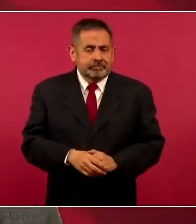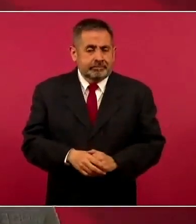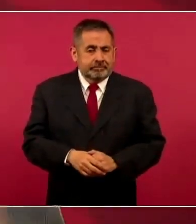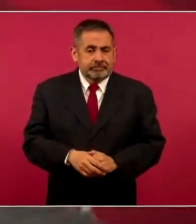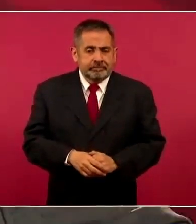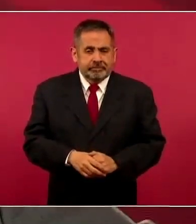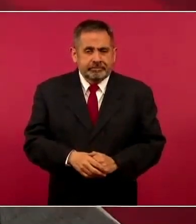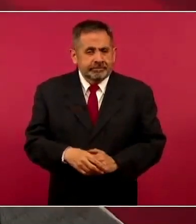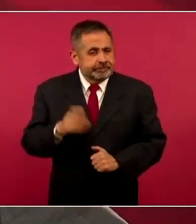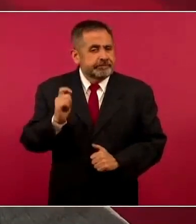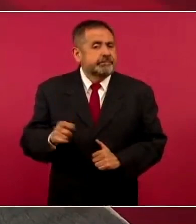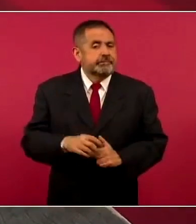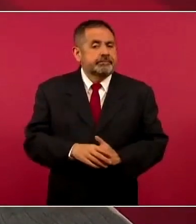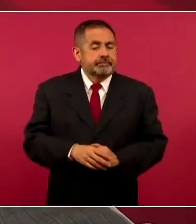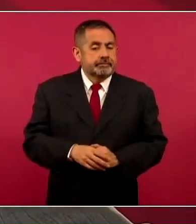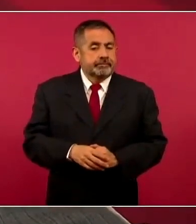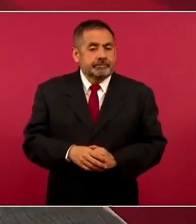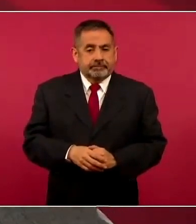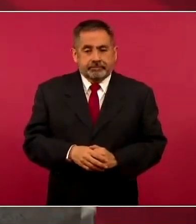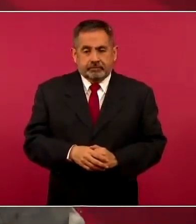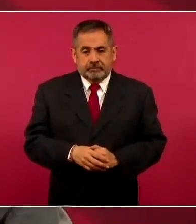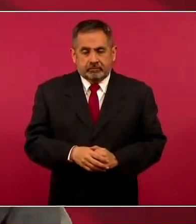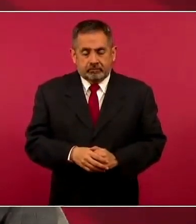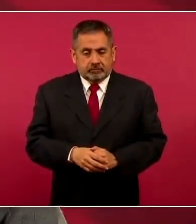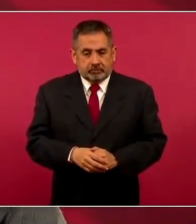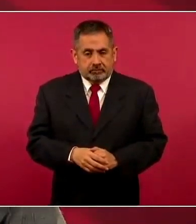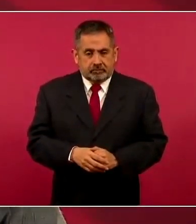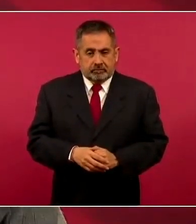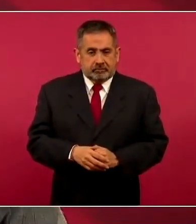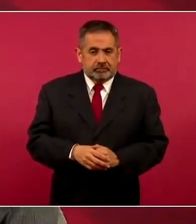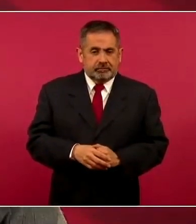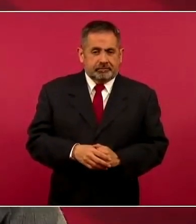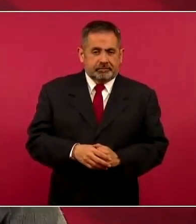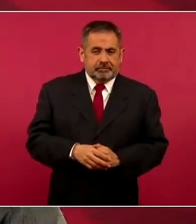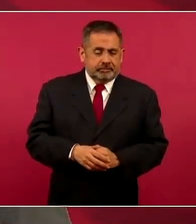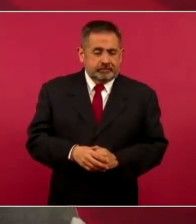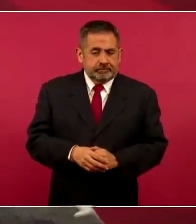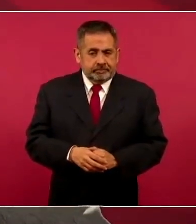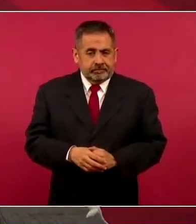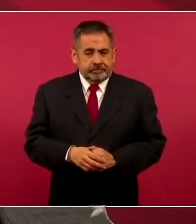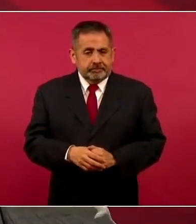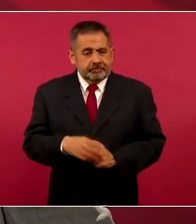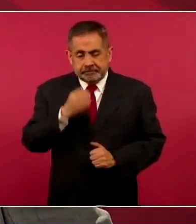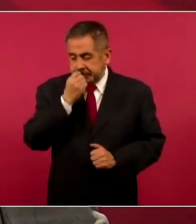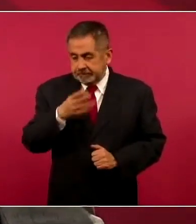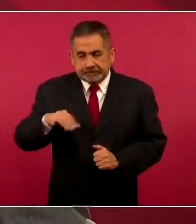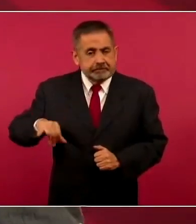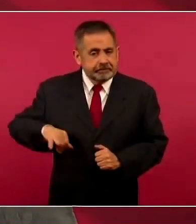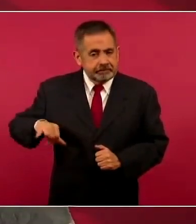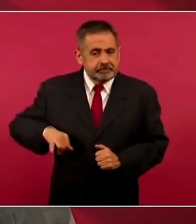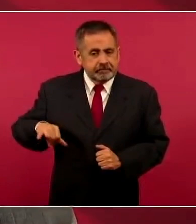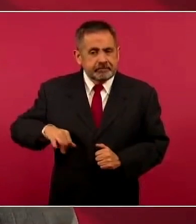O sea, es interesante,